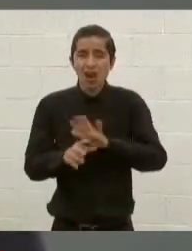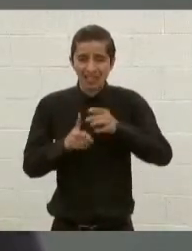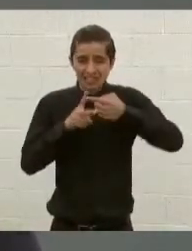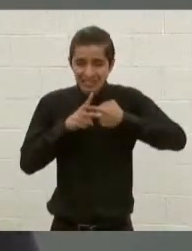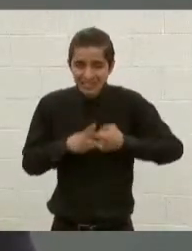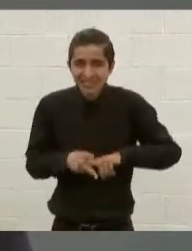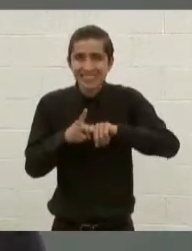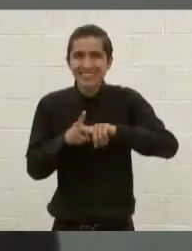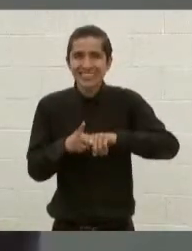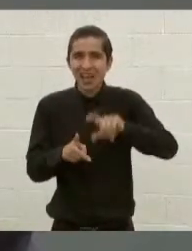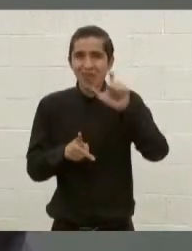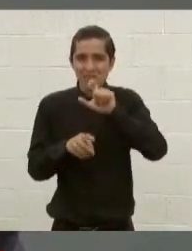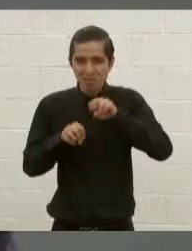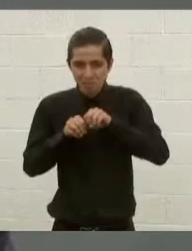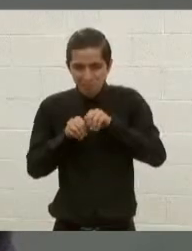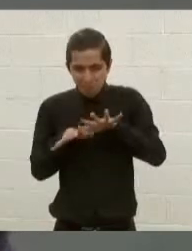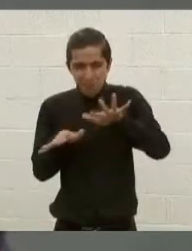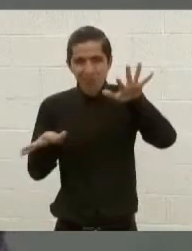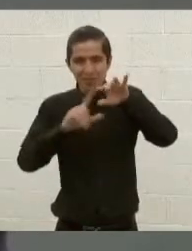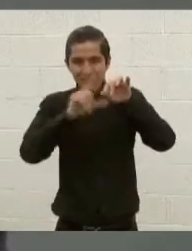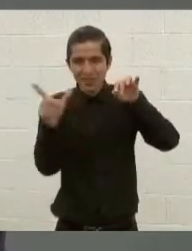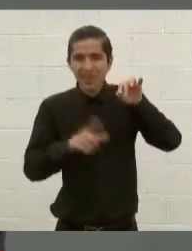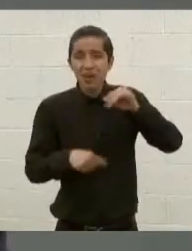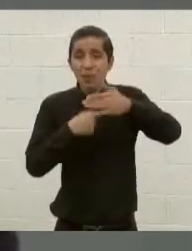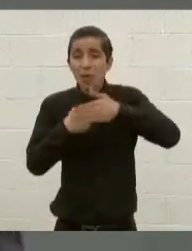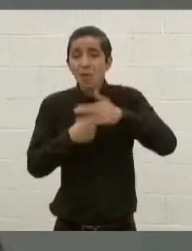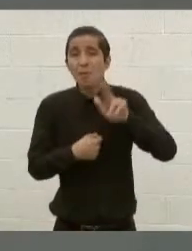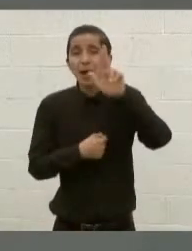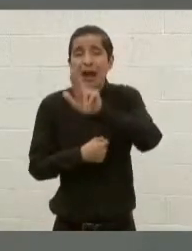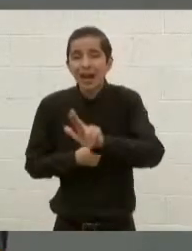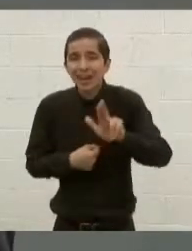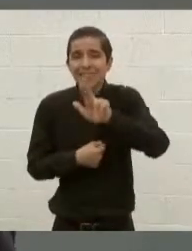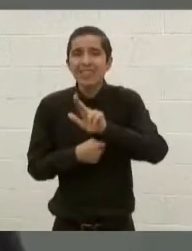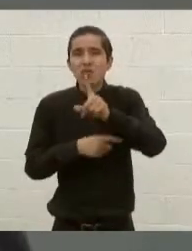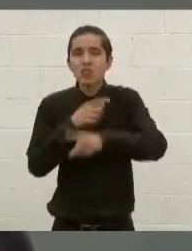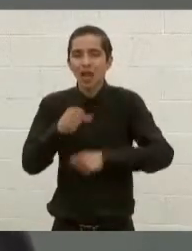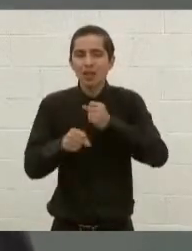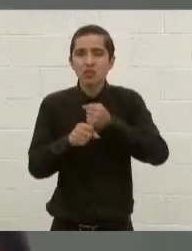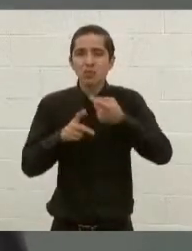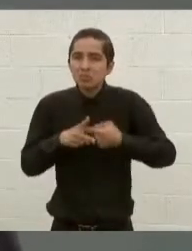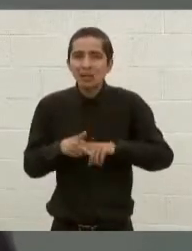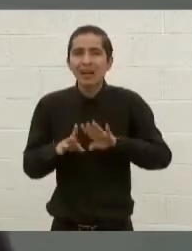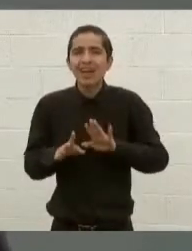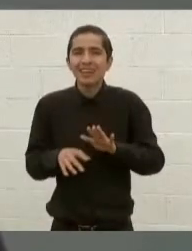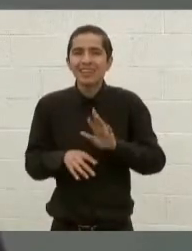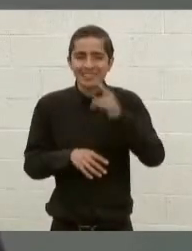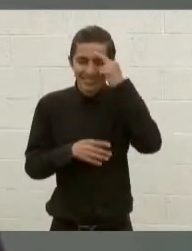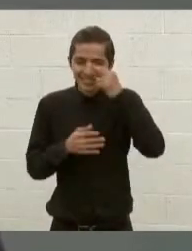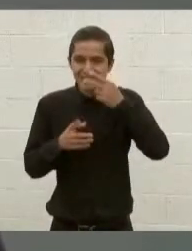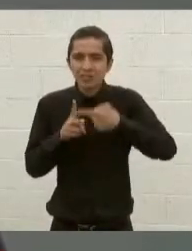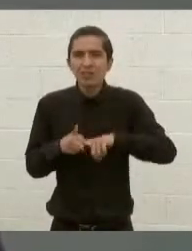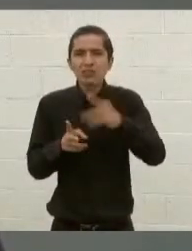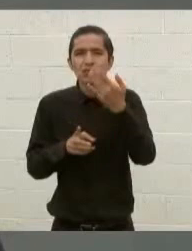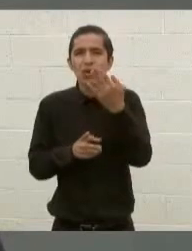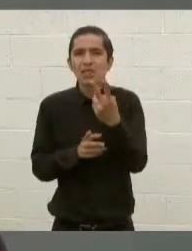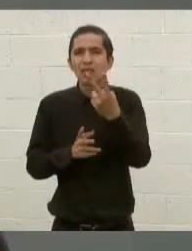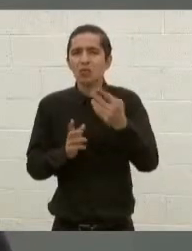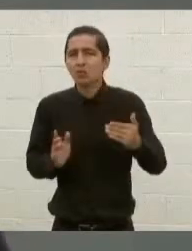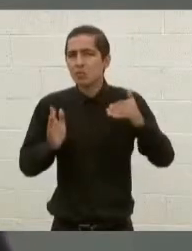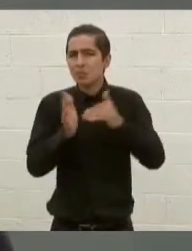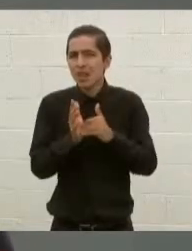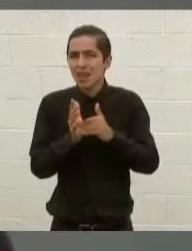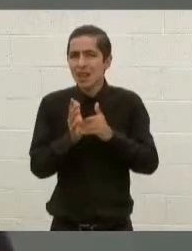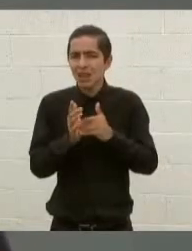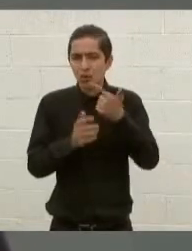inicio de su despliegue el próximo martes comenzó con 52 mil elementos